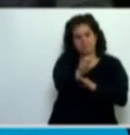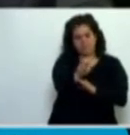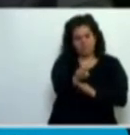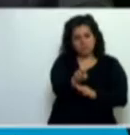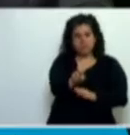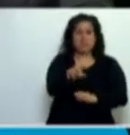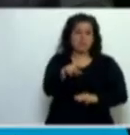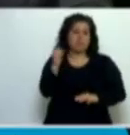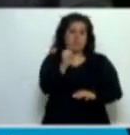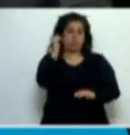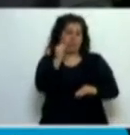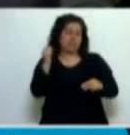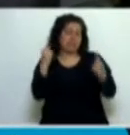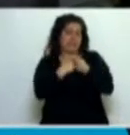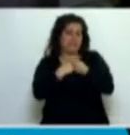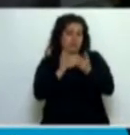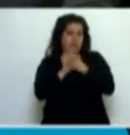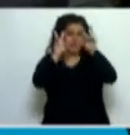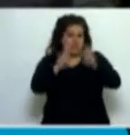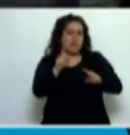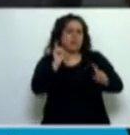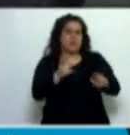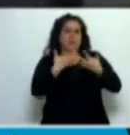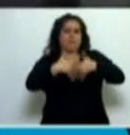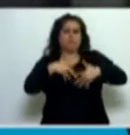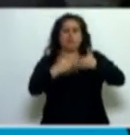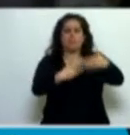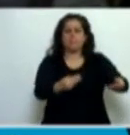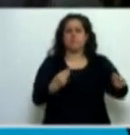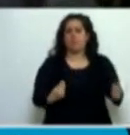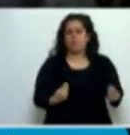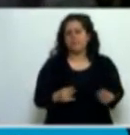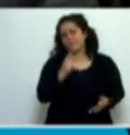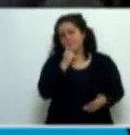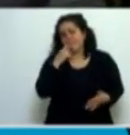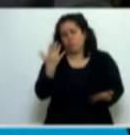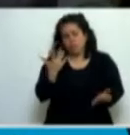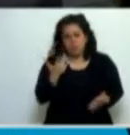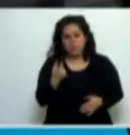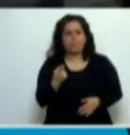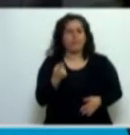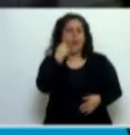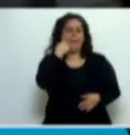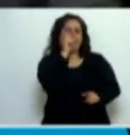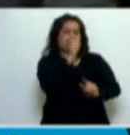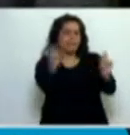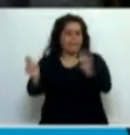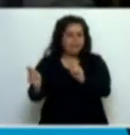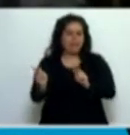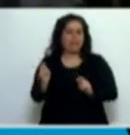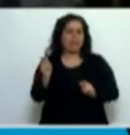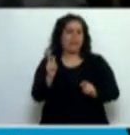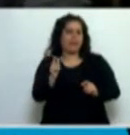y establecer algunos criterios de funcionamiento, como por ejemplo establecer fiacentemente quiénes son los